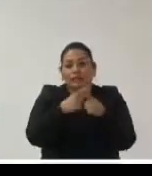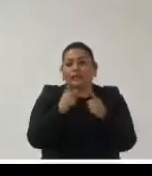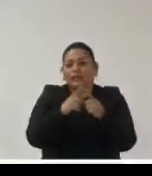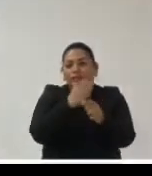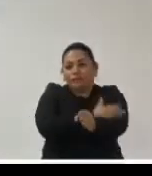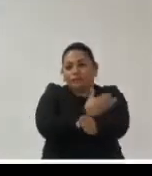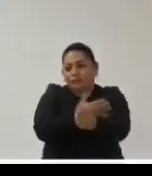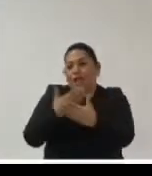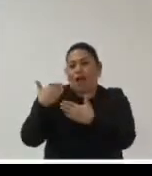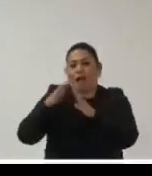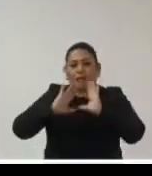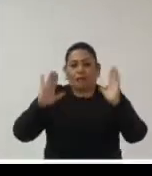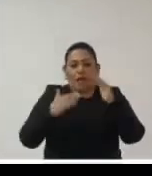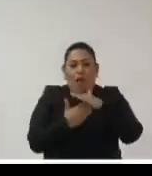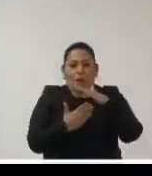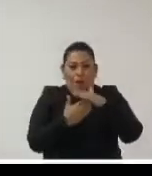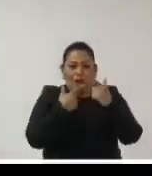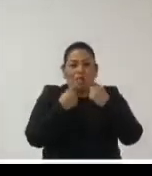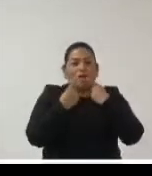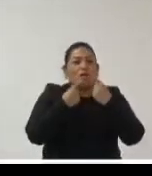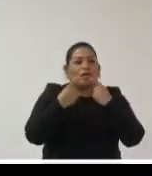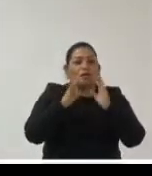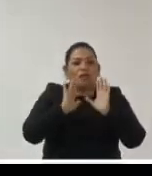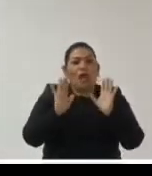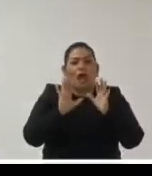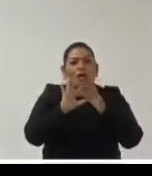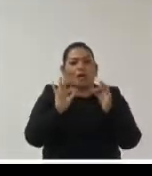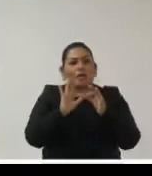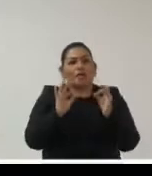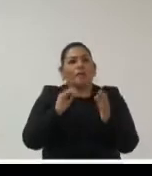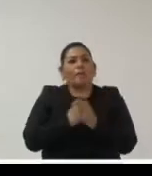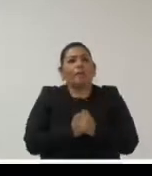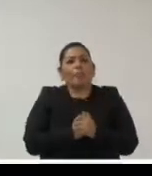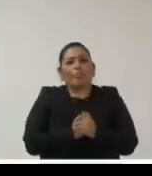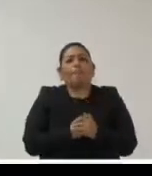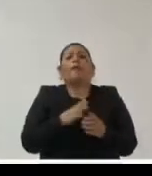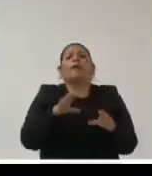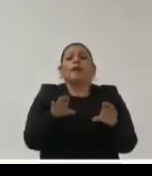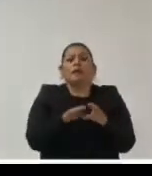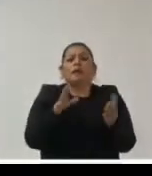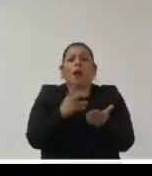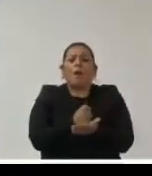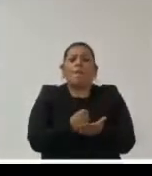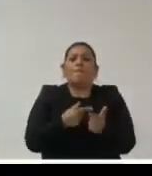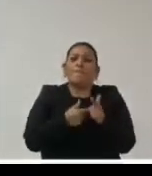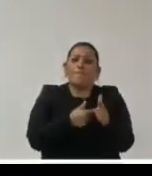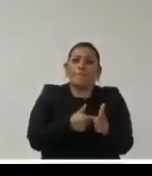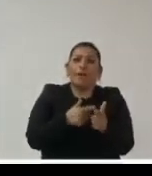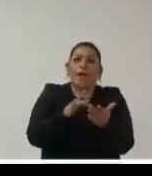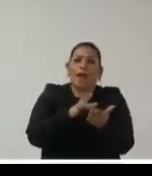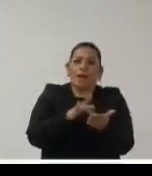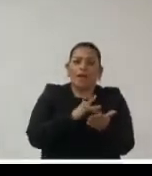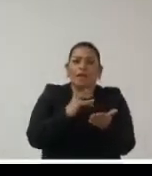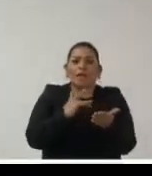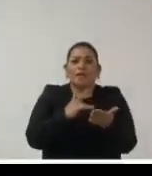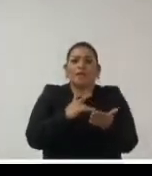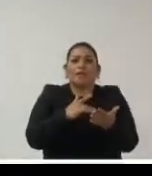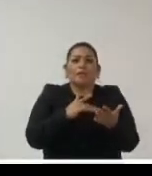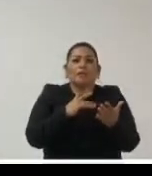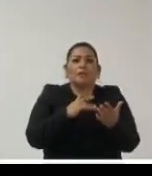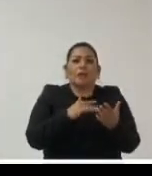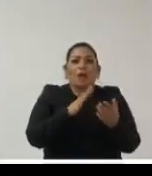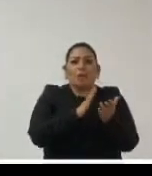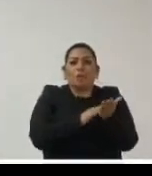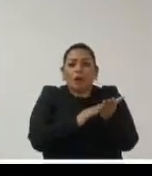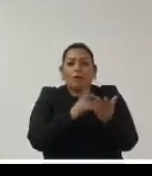compañeros de mesa el día de hoy cómo vamos a garantizar que todos los contenidos digitales sean documentos